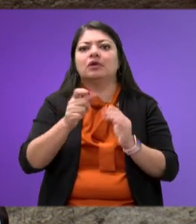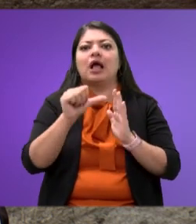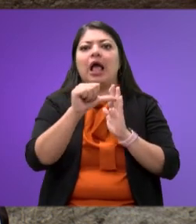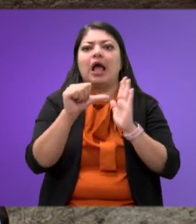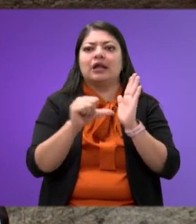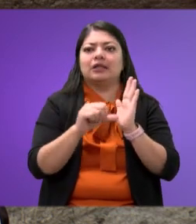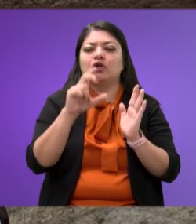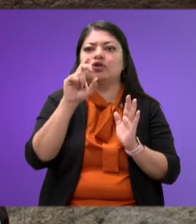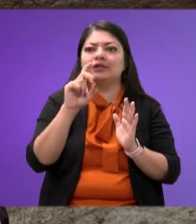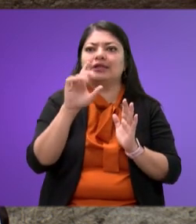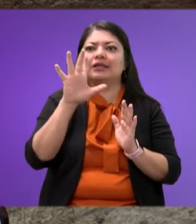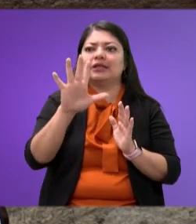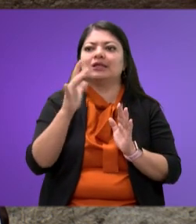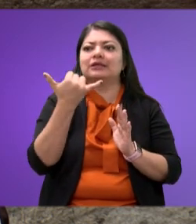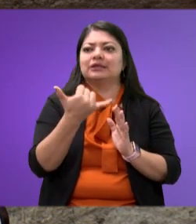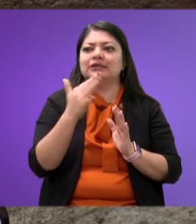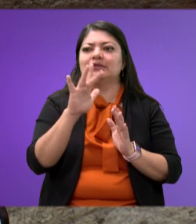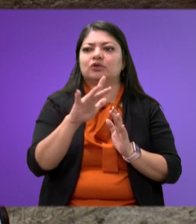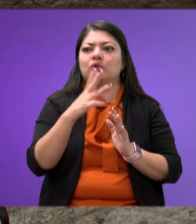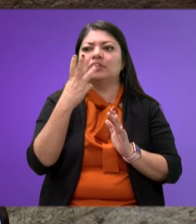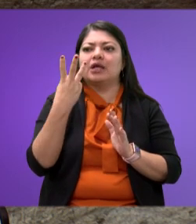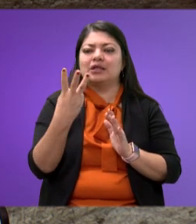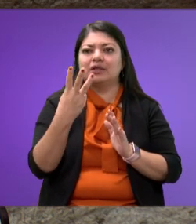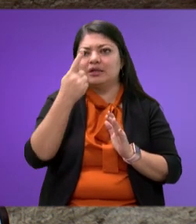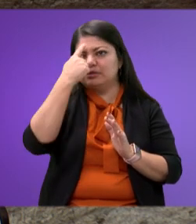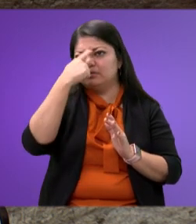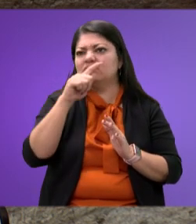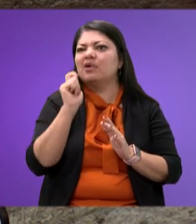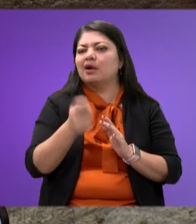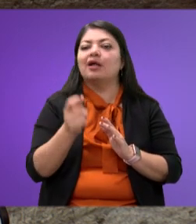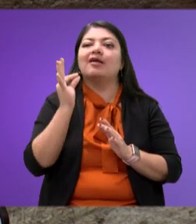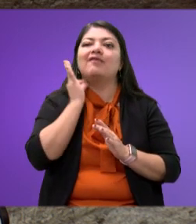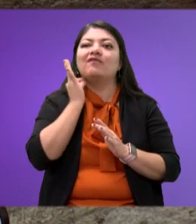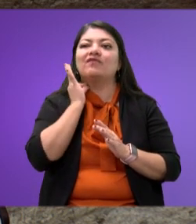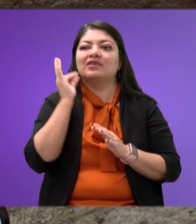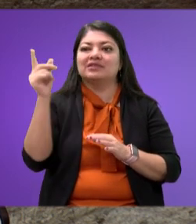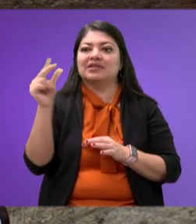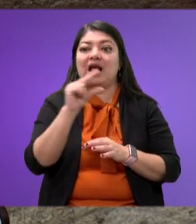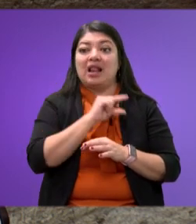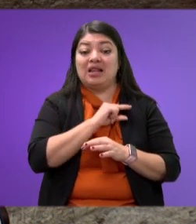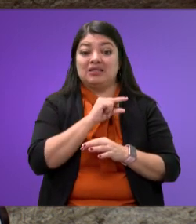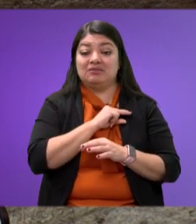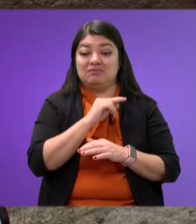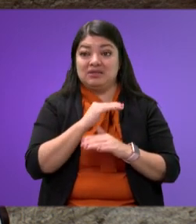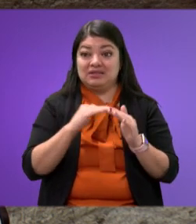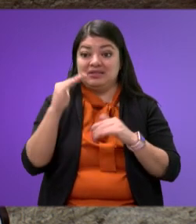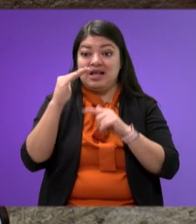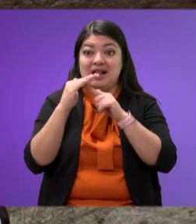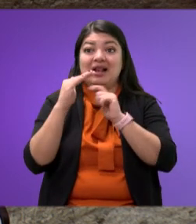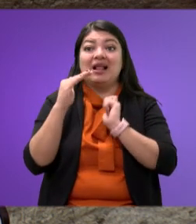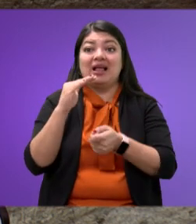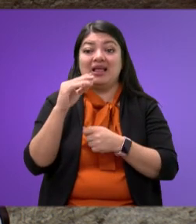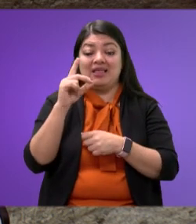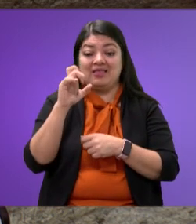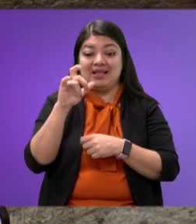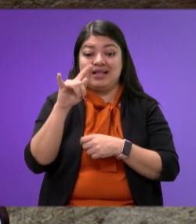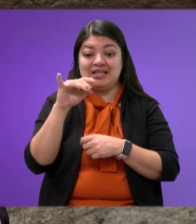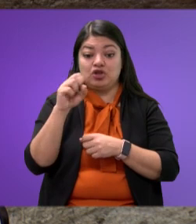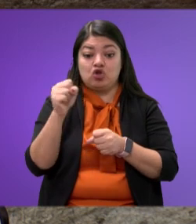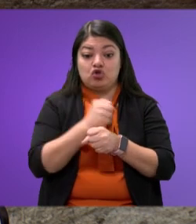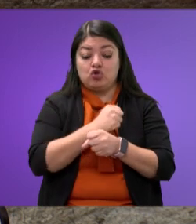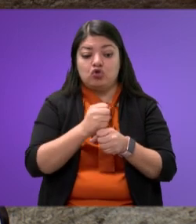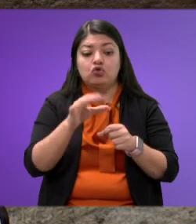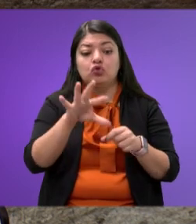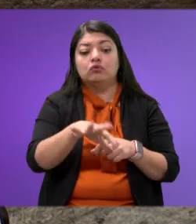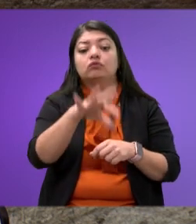35 y 53 para que el fiscal especializado en el delito de tortura sea elegido por